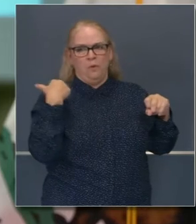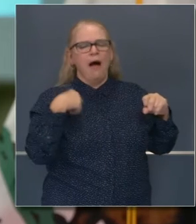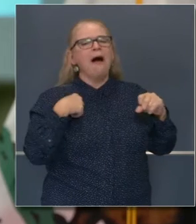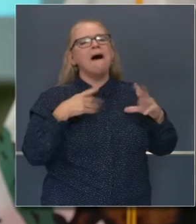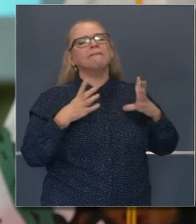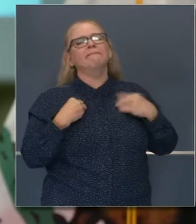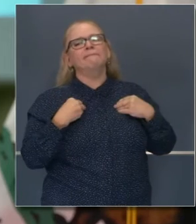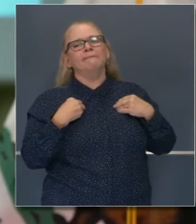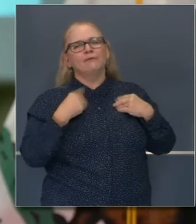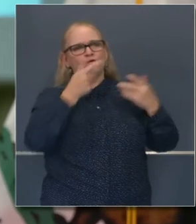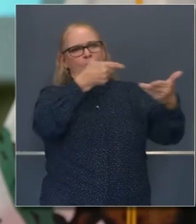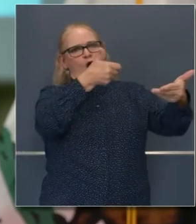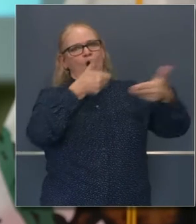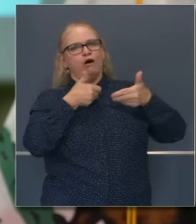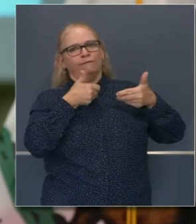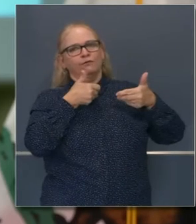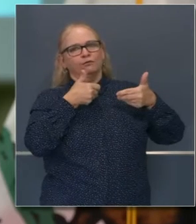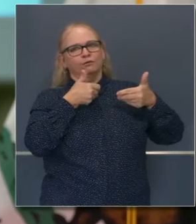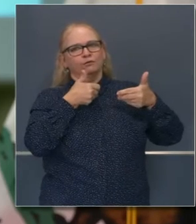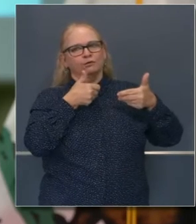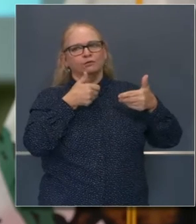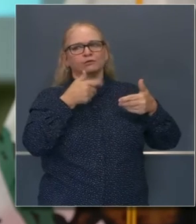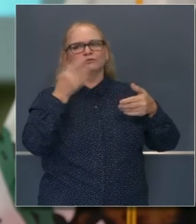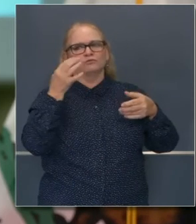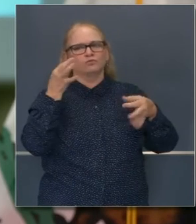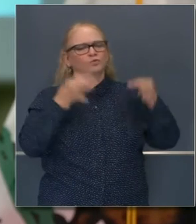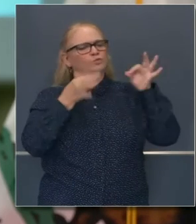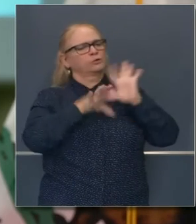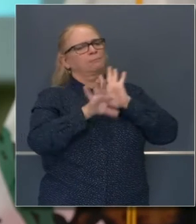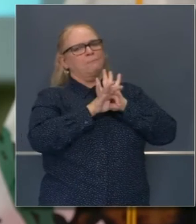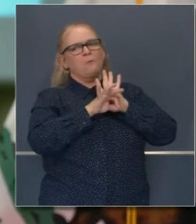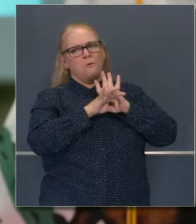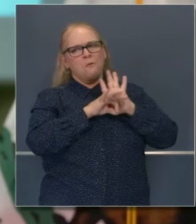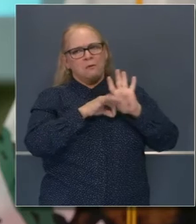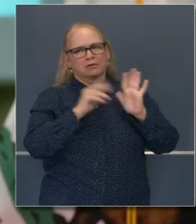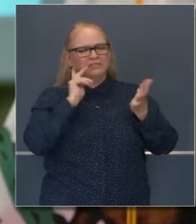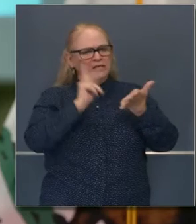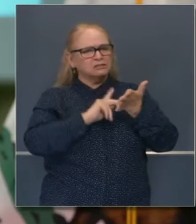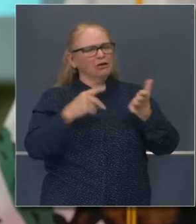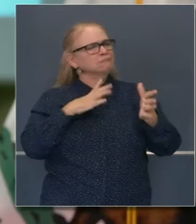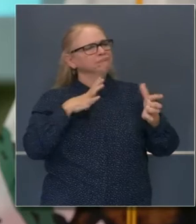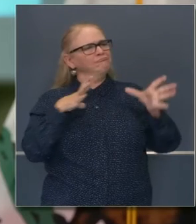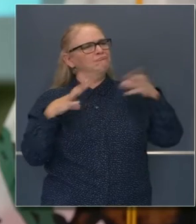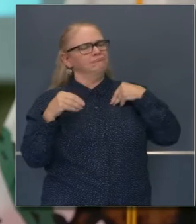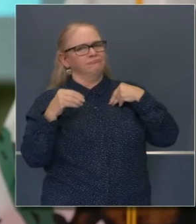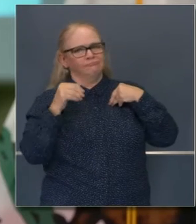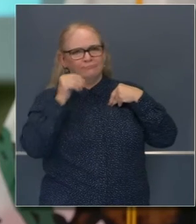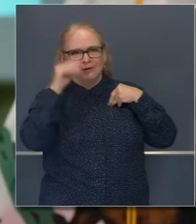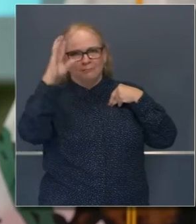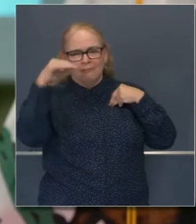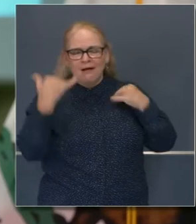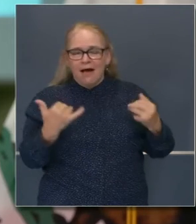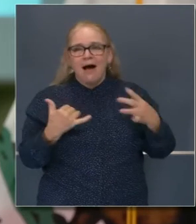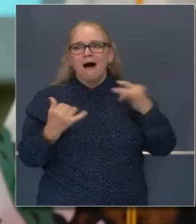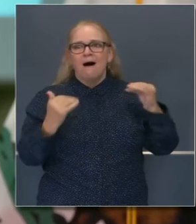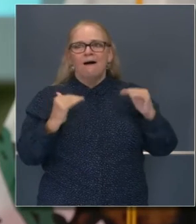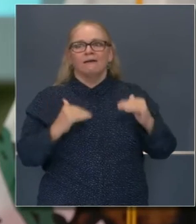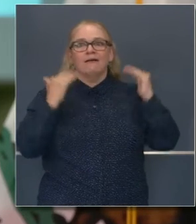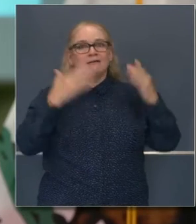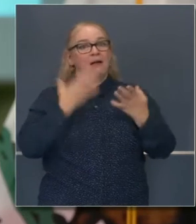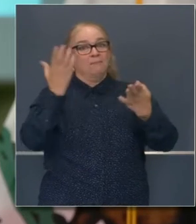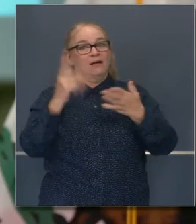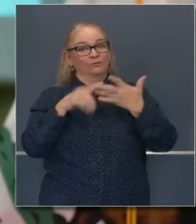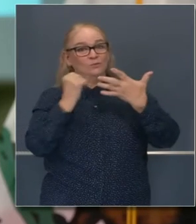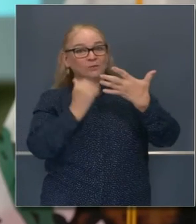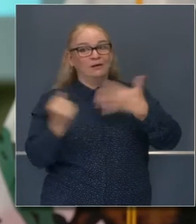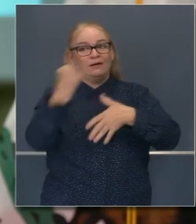oferta para fungir como subsecretario de designamientos judiciales, no sabría que estaría aquí parado hoy como nominado para la Corte